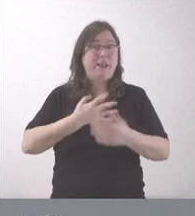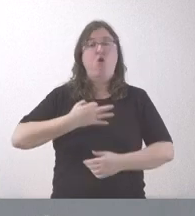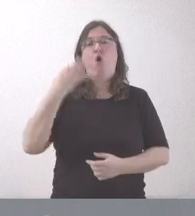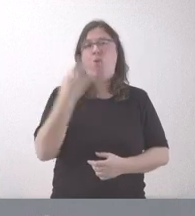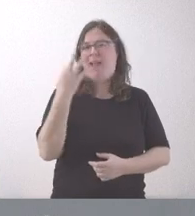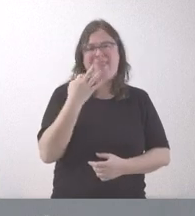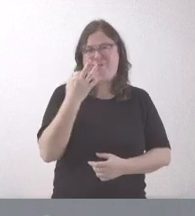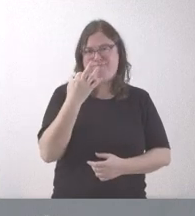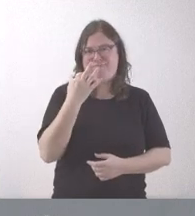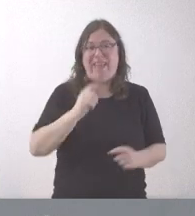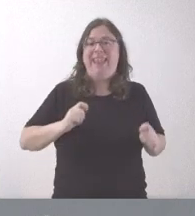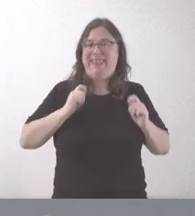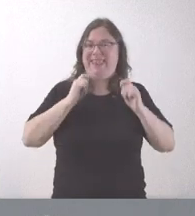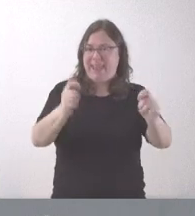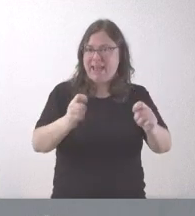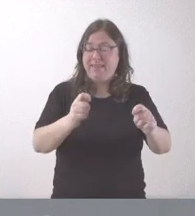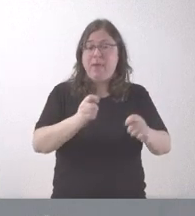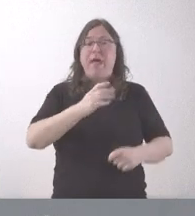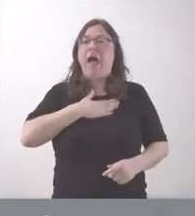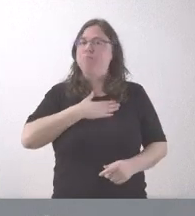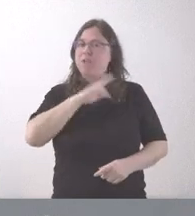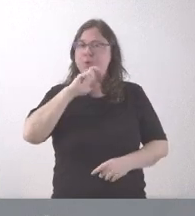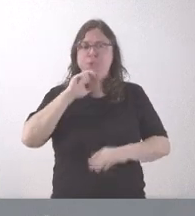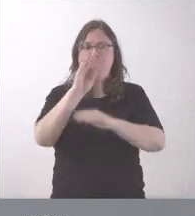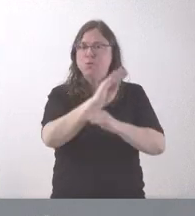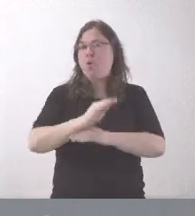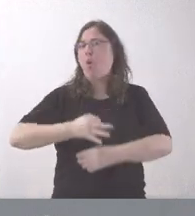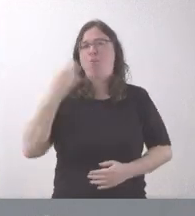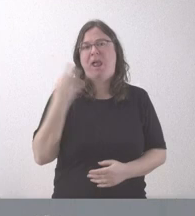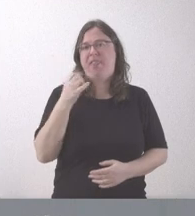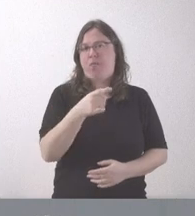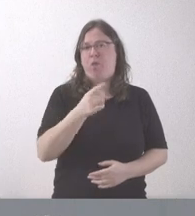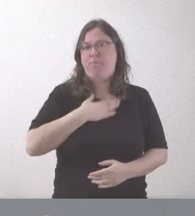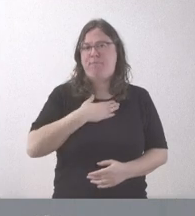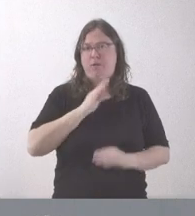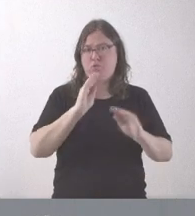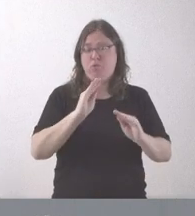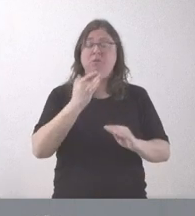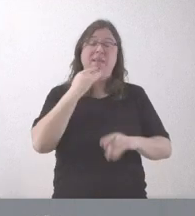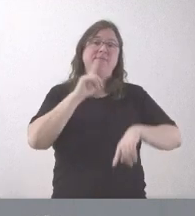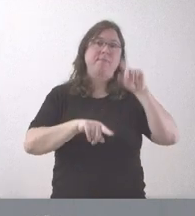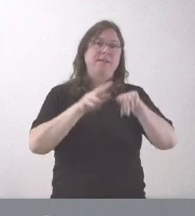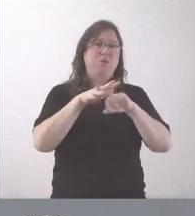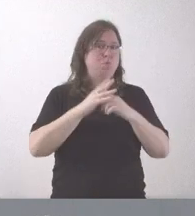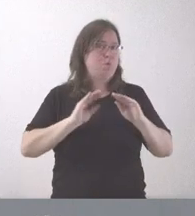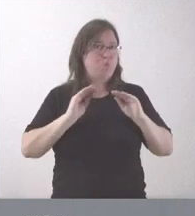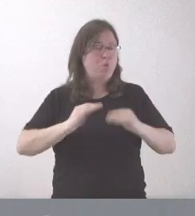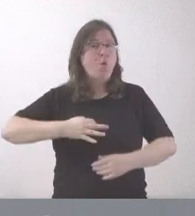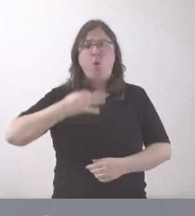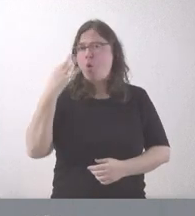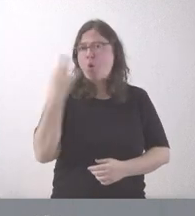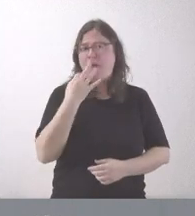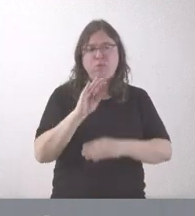propietarios, que, lógicamente, es el mantenimiento del bien y, por tanto, en función de las circunstancias, el obligado al